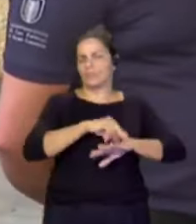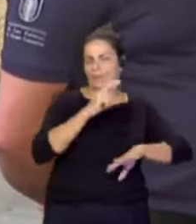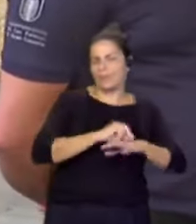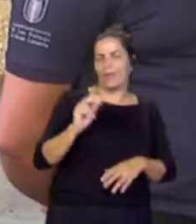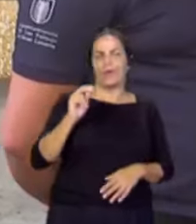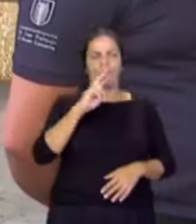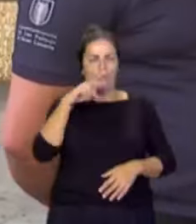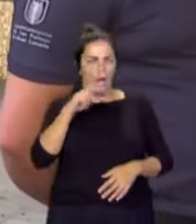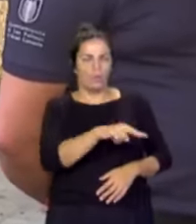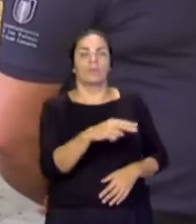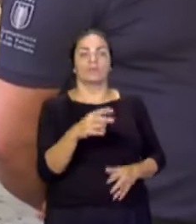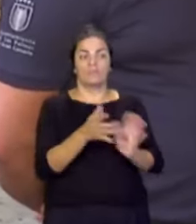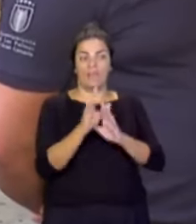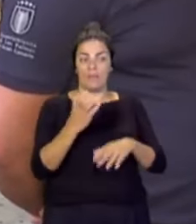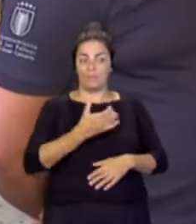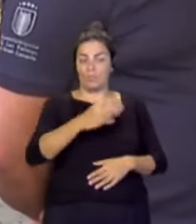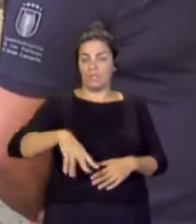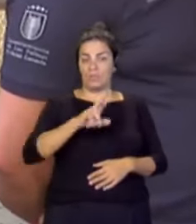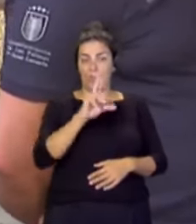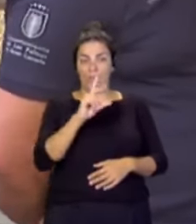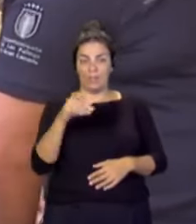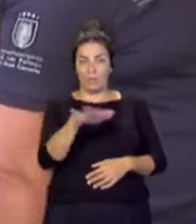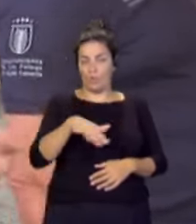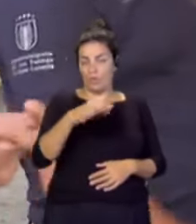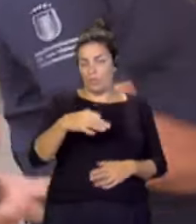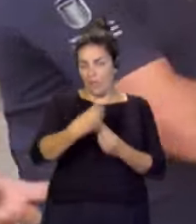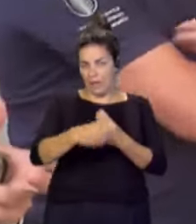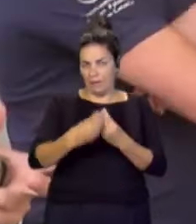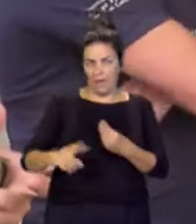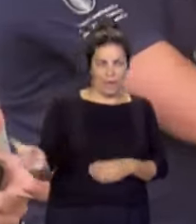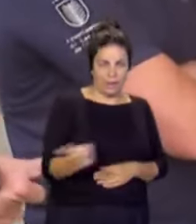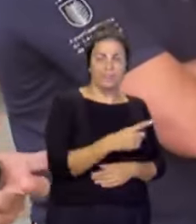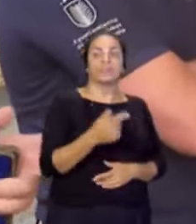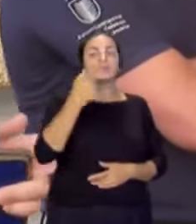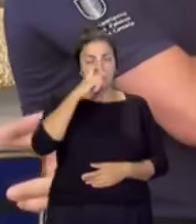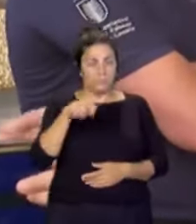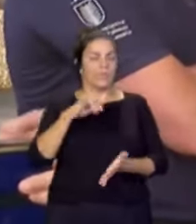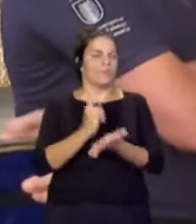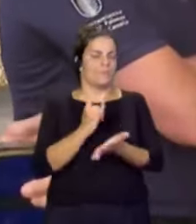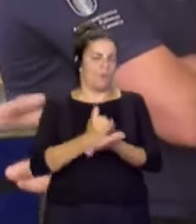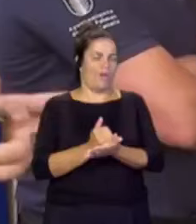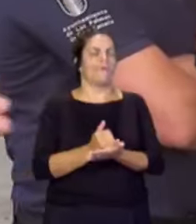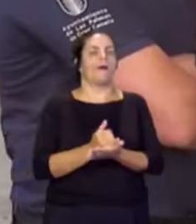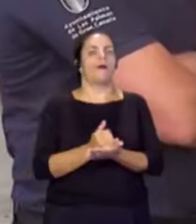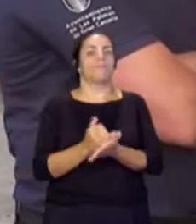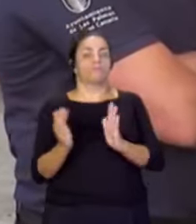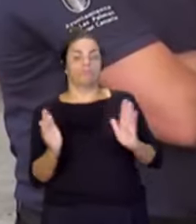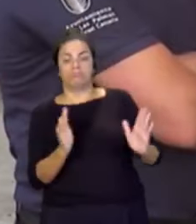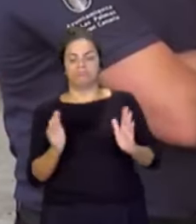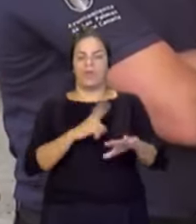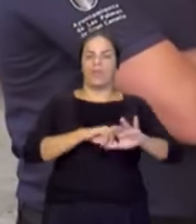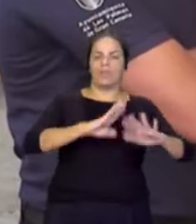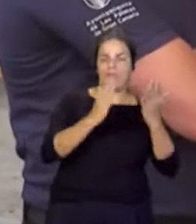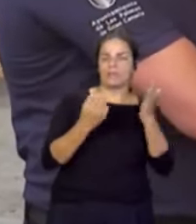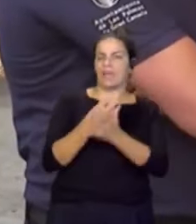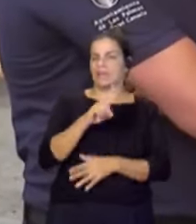en los 21 municipios de la isla de Gran Canaria. esta prueba, recuerden, una prueba piloto que va a estar en marcha entre las 10 y las 12 de